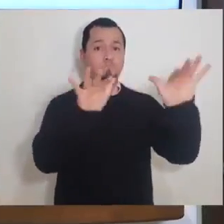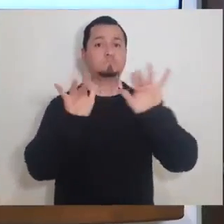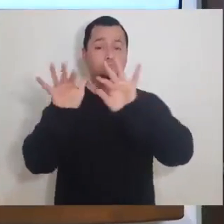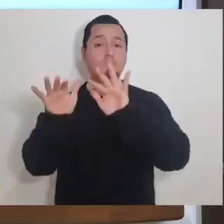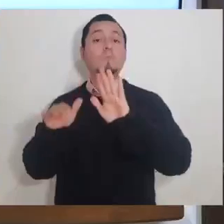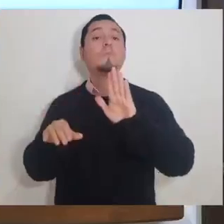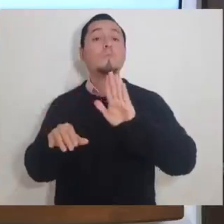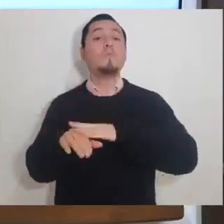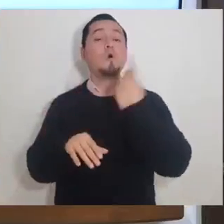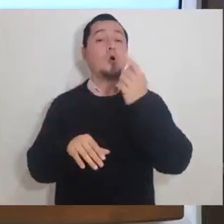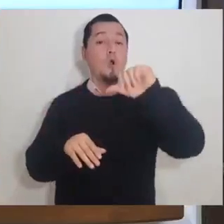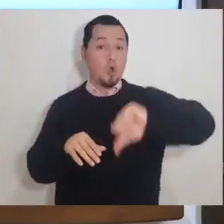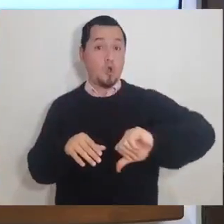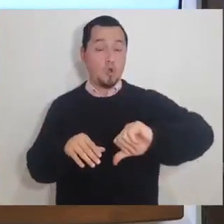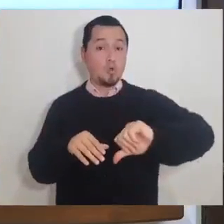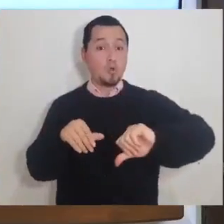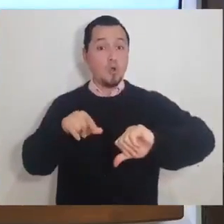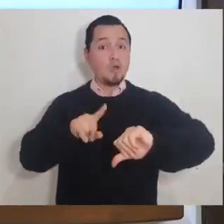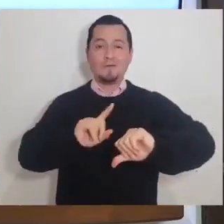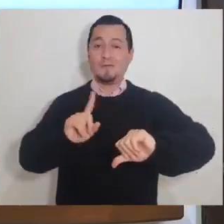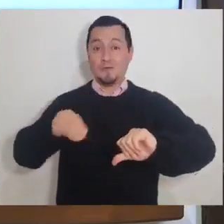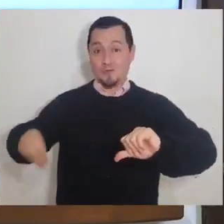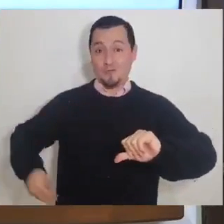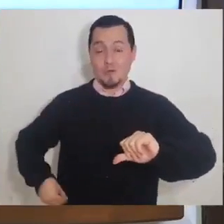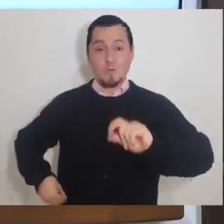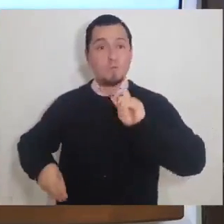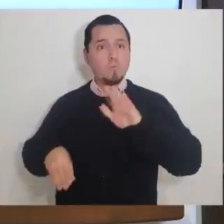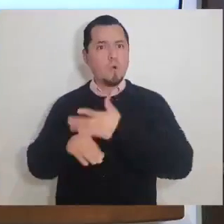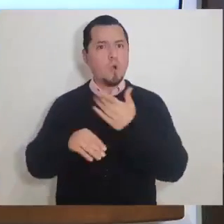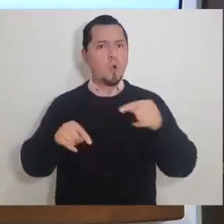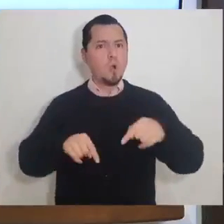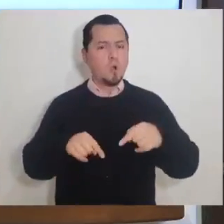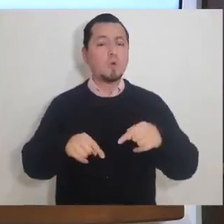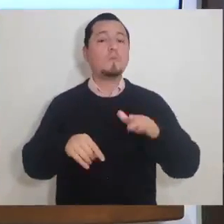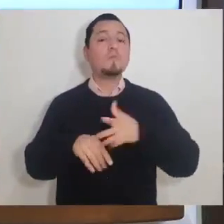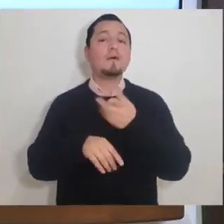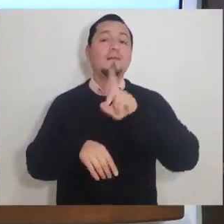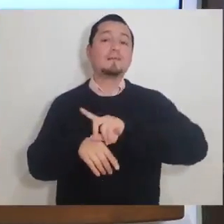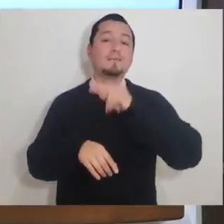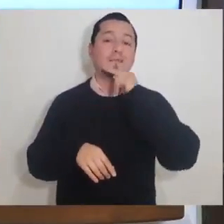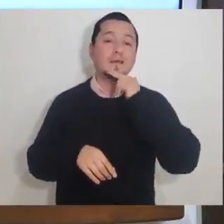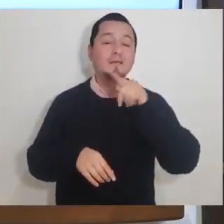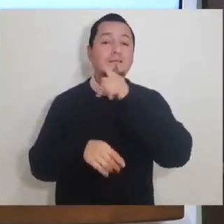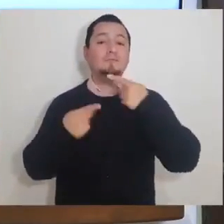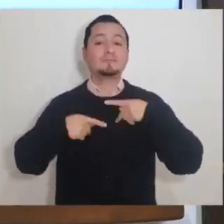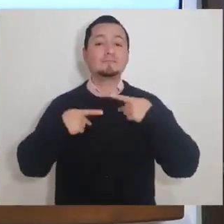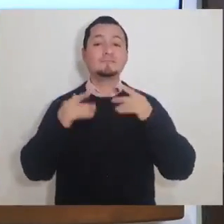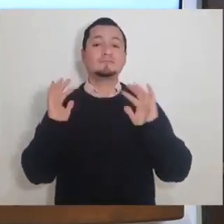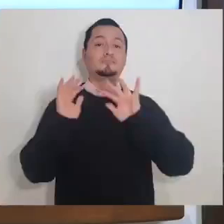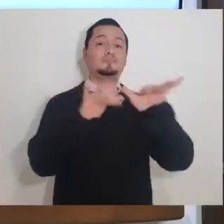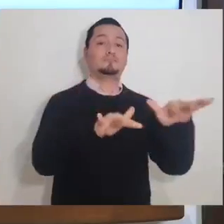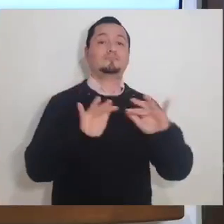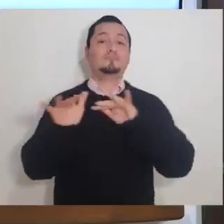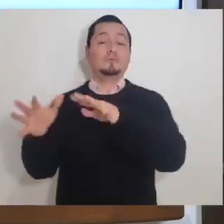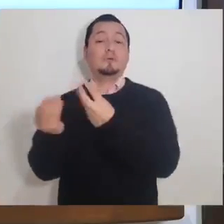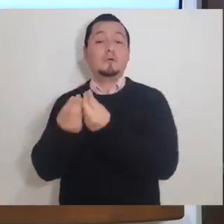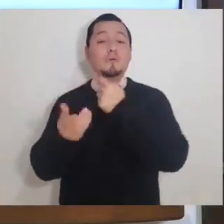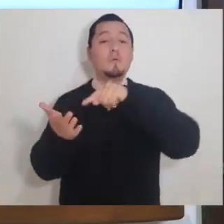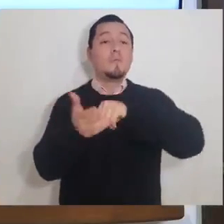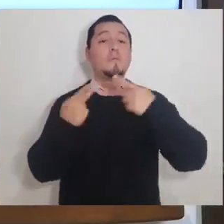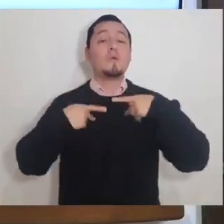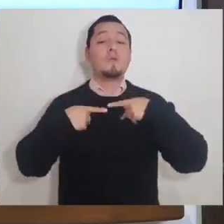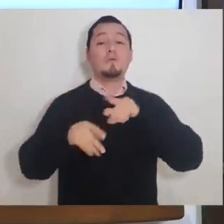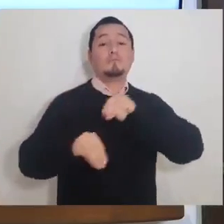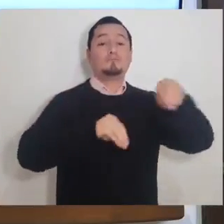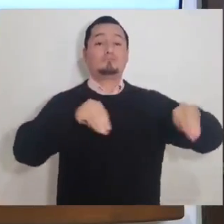tiene que ver no con lo que está pasando el día de hoy, sino con lo que pasó precisamente en la temporada de Navidad. Con todo lo que se generó